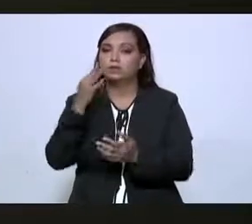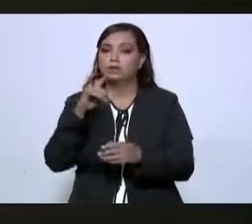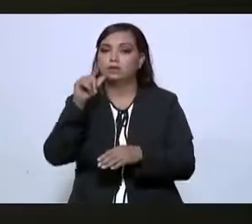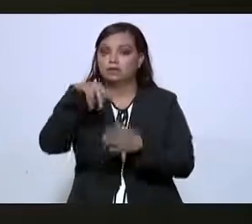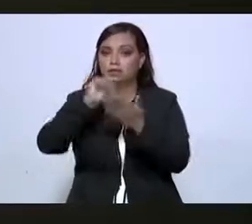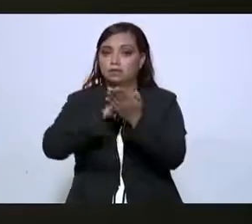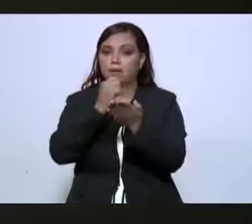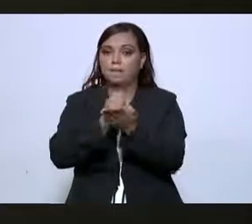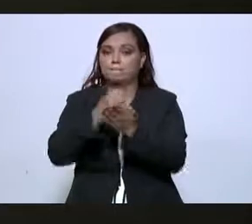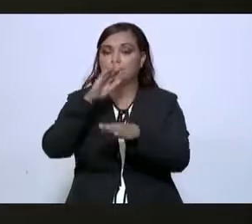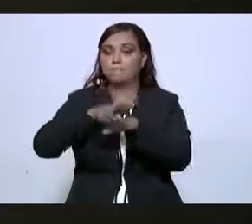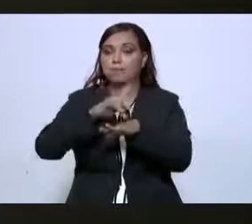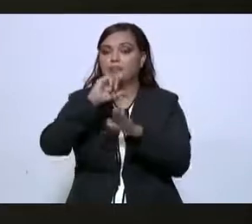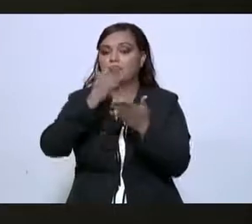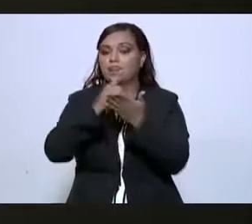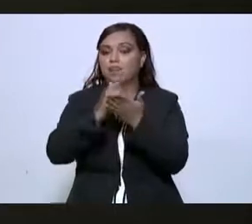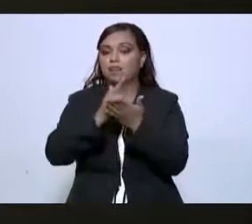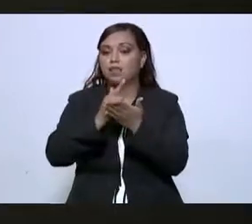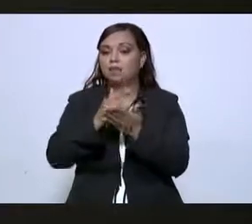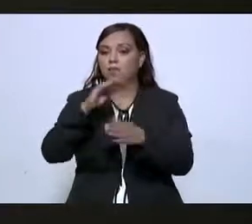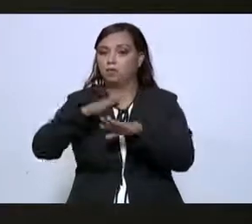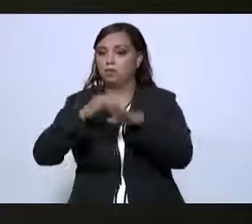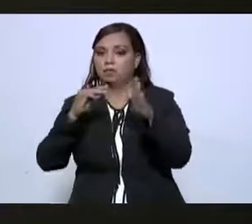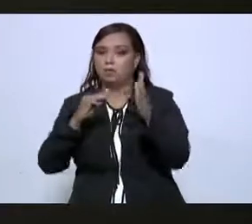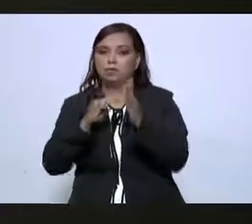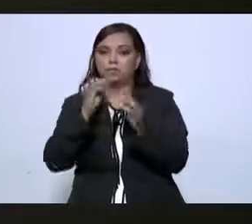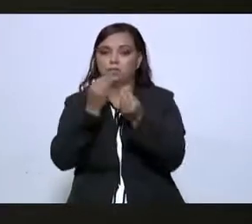720 libros para